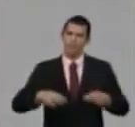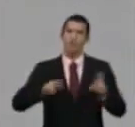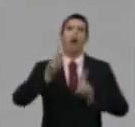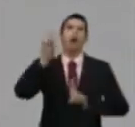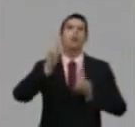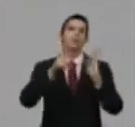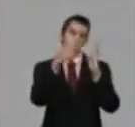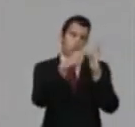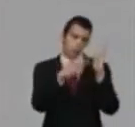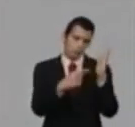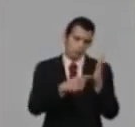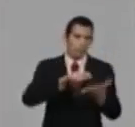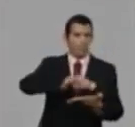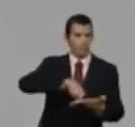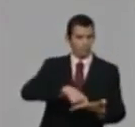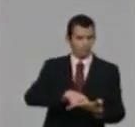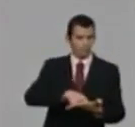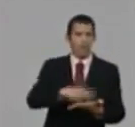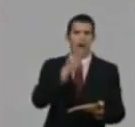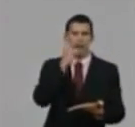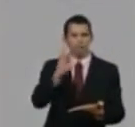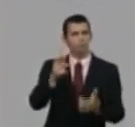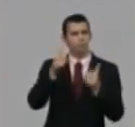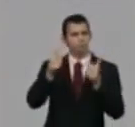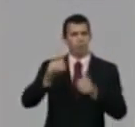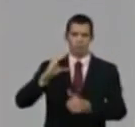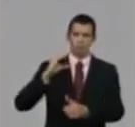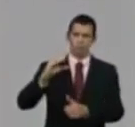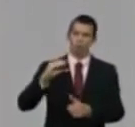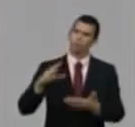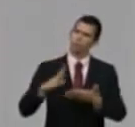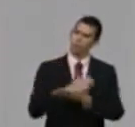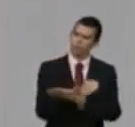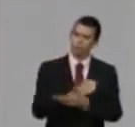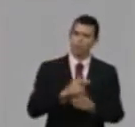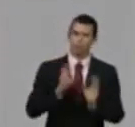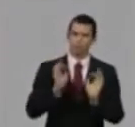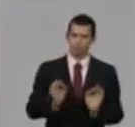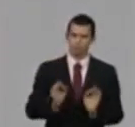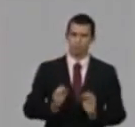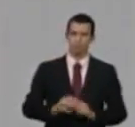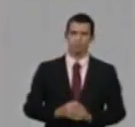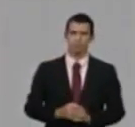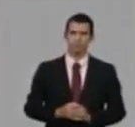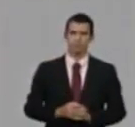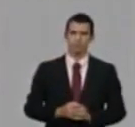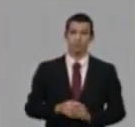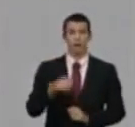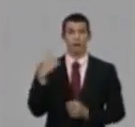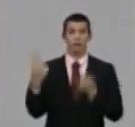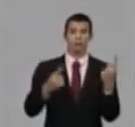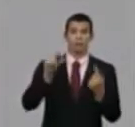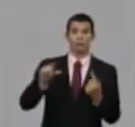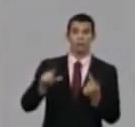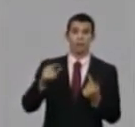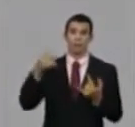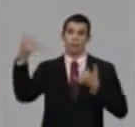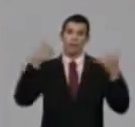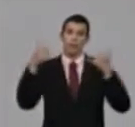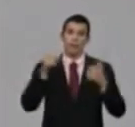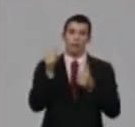durante ese periodo hay que dársela. Hay que dársela. Entonces, esa también ha sido una duda que nos han estado planteando,